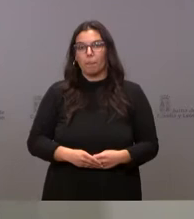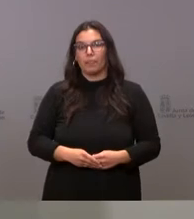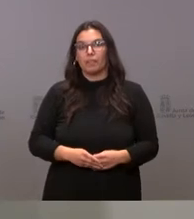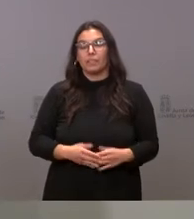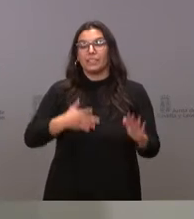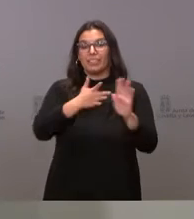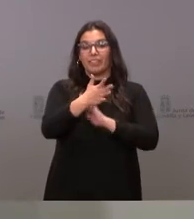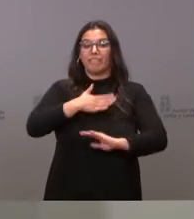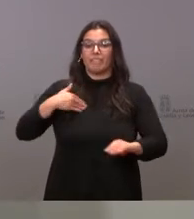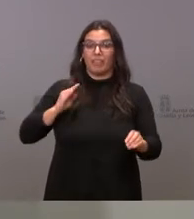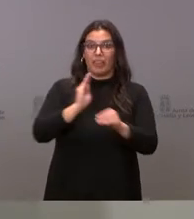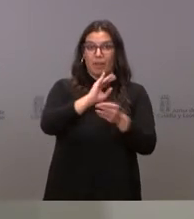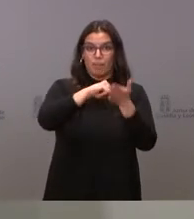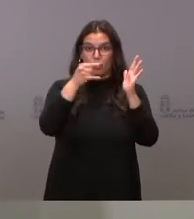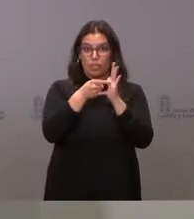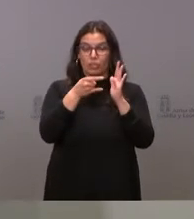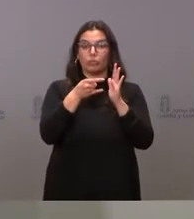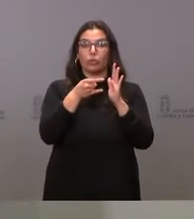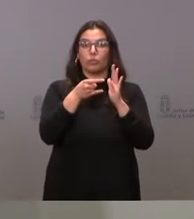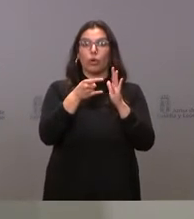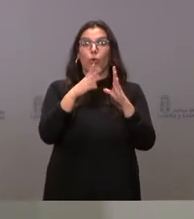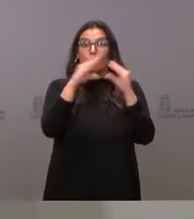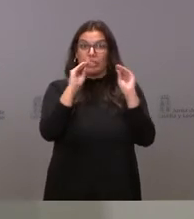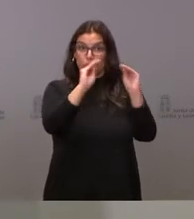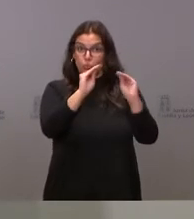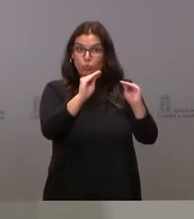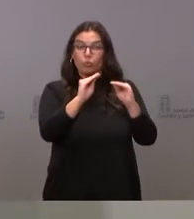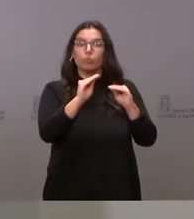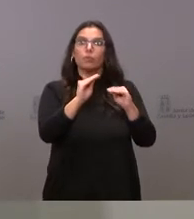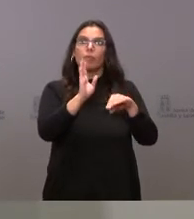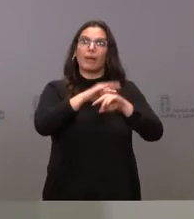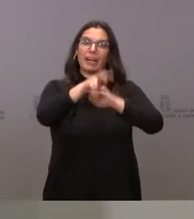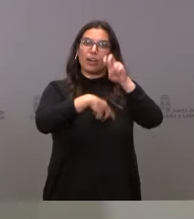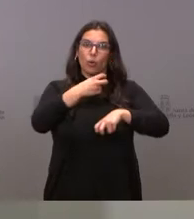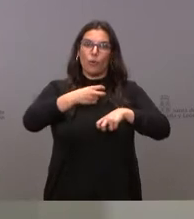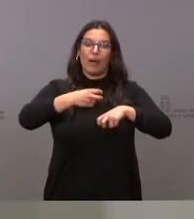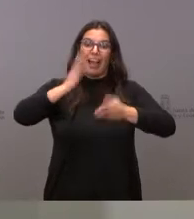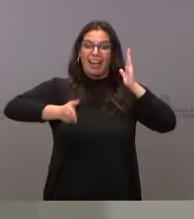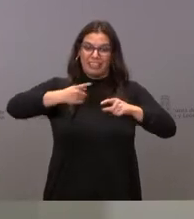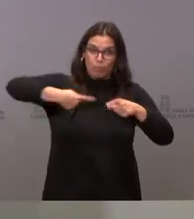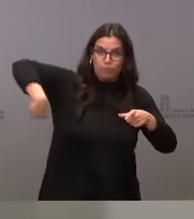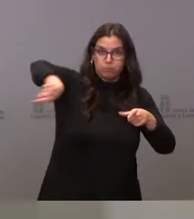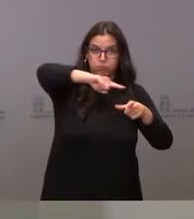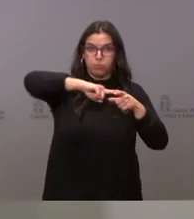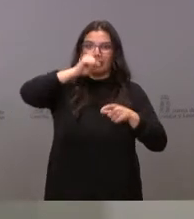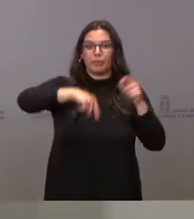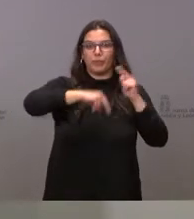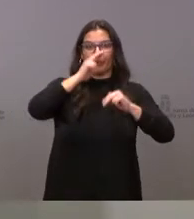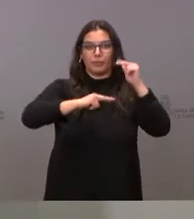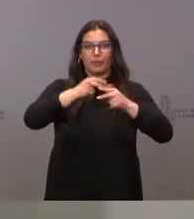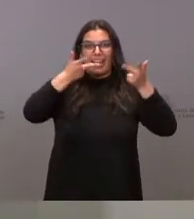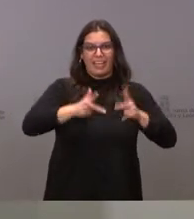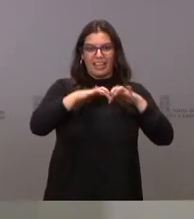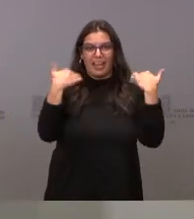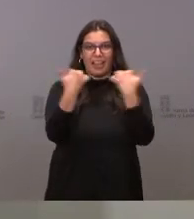financiar este proyecto de la ULE para la renovación de su pista de atletismo y la construcción de las gradas en el campus